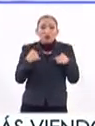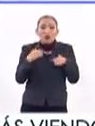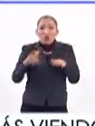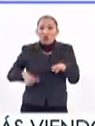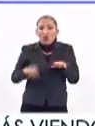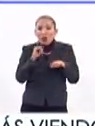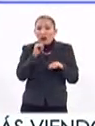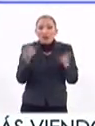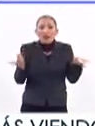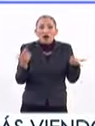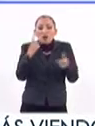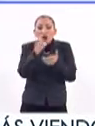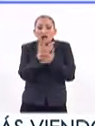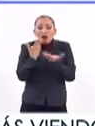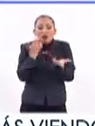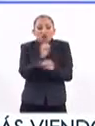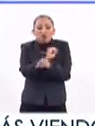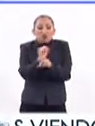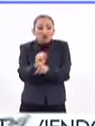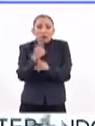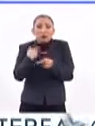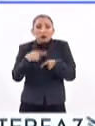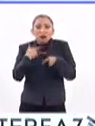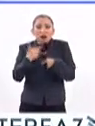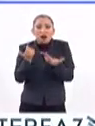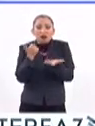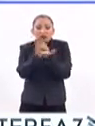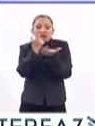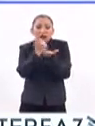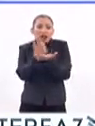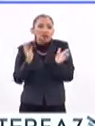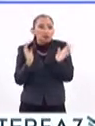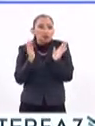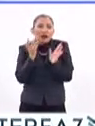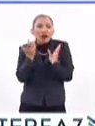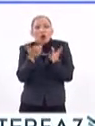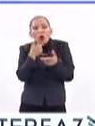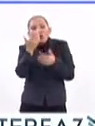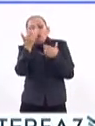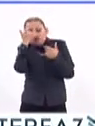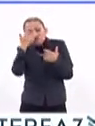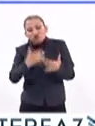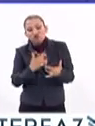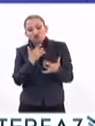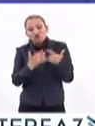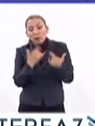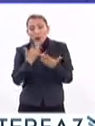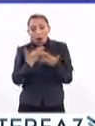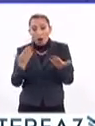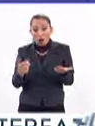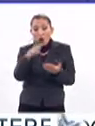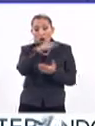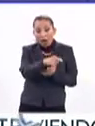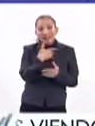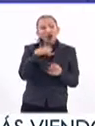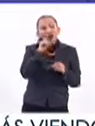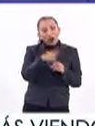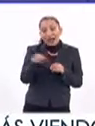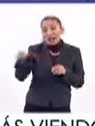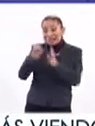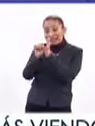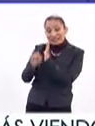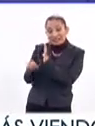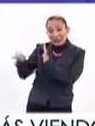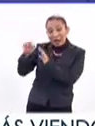soy ni del gobierno, yo nada más soy una simple y humilde persona que está tratando de hacer conciencia. Pero ahora el acogerlo en un